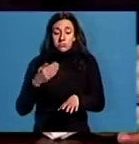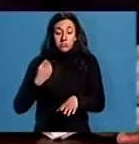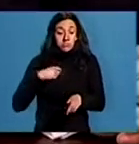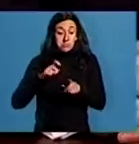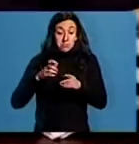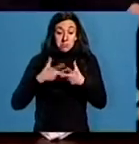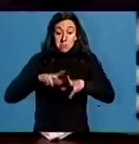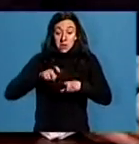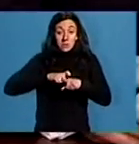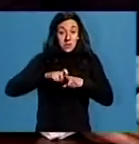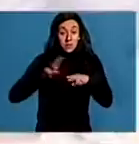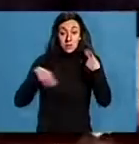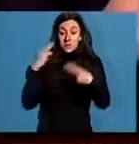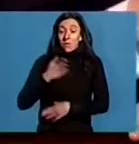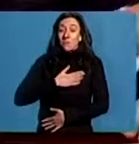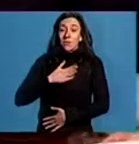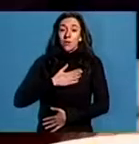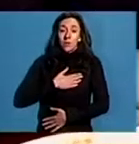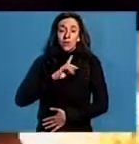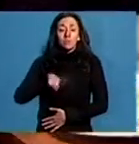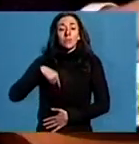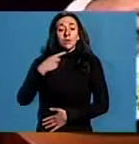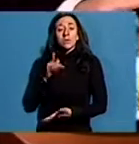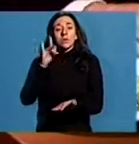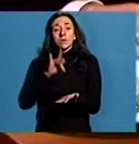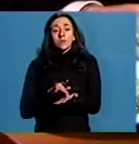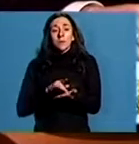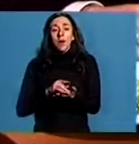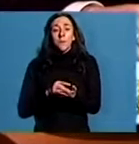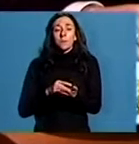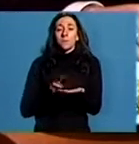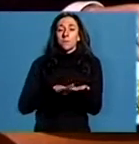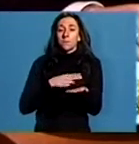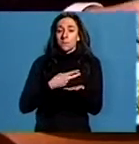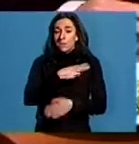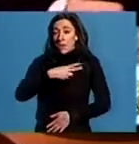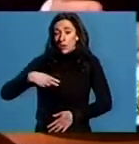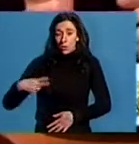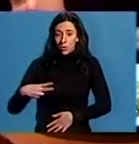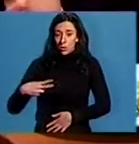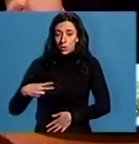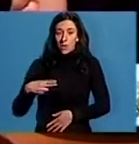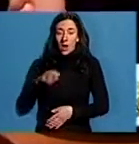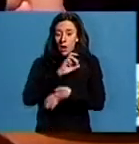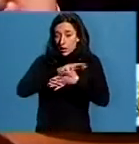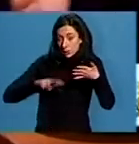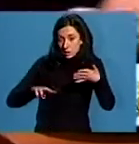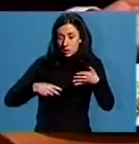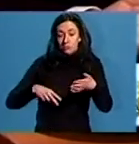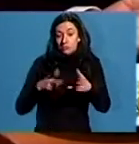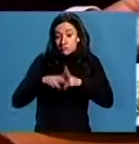típico do noso restaurante pois puxemos a merruza do pincho a galega que tamén puxemos un plato